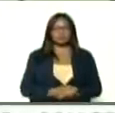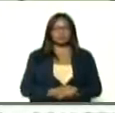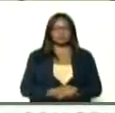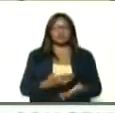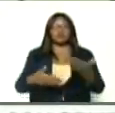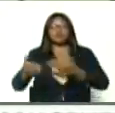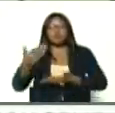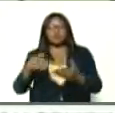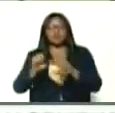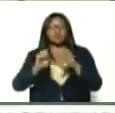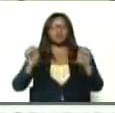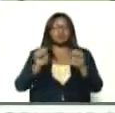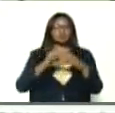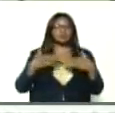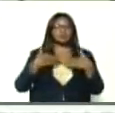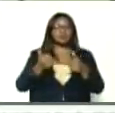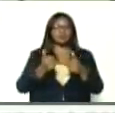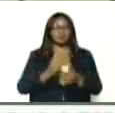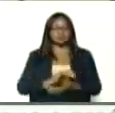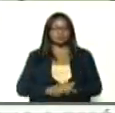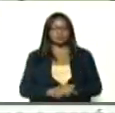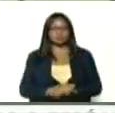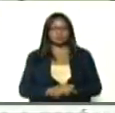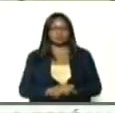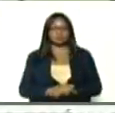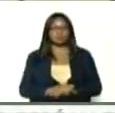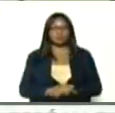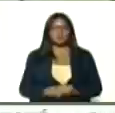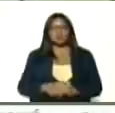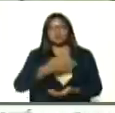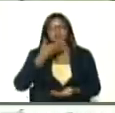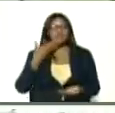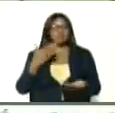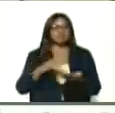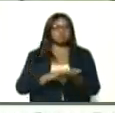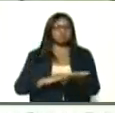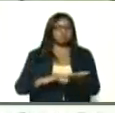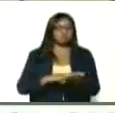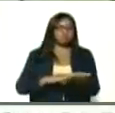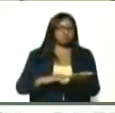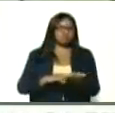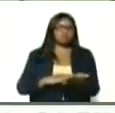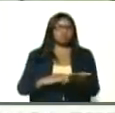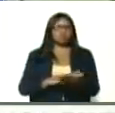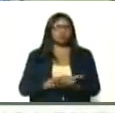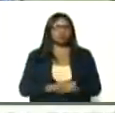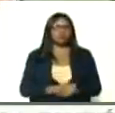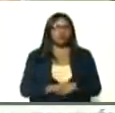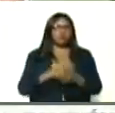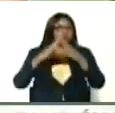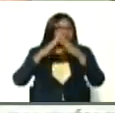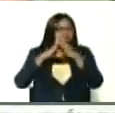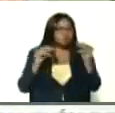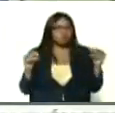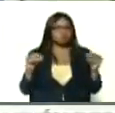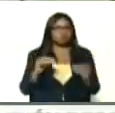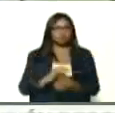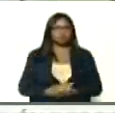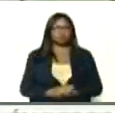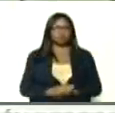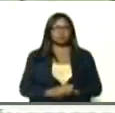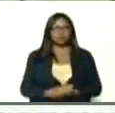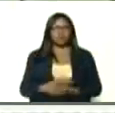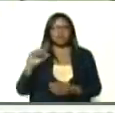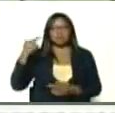de educación, y salud, para mejorar, para mejorar, todo, el